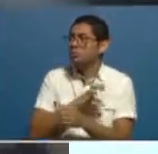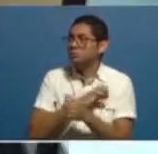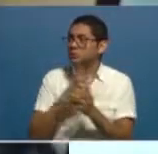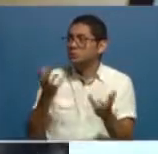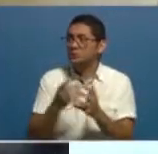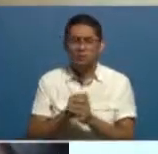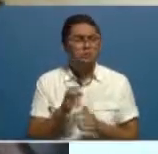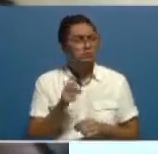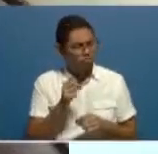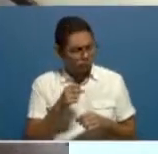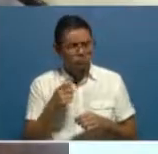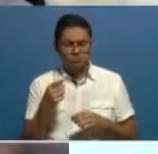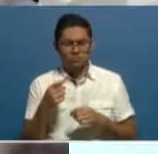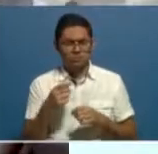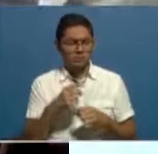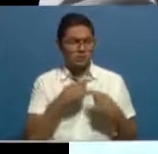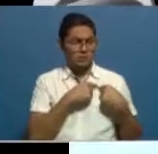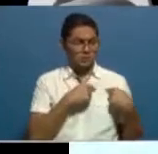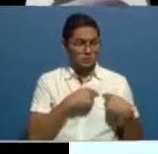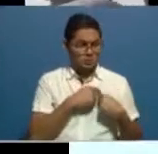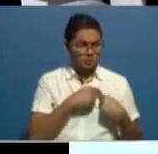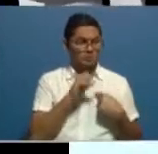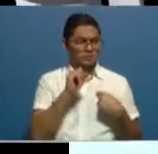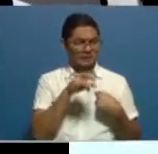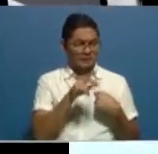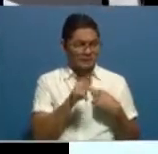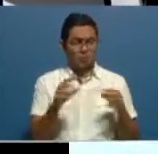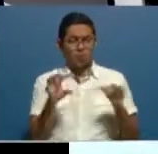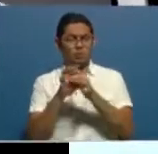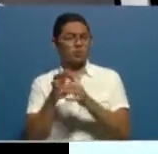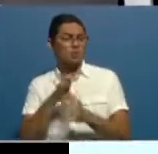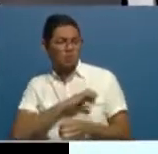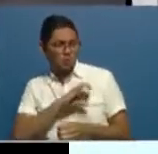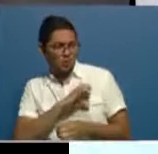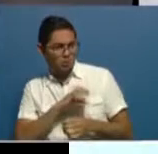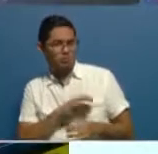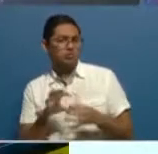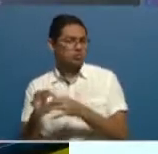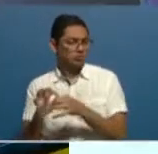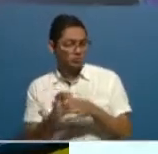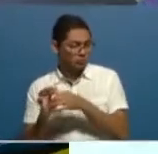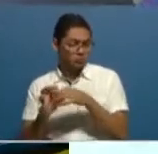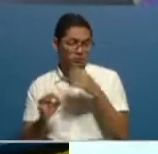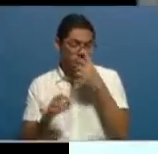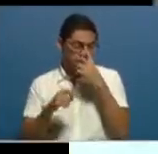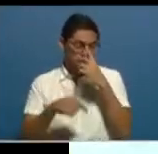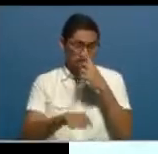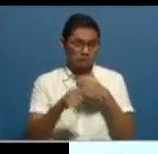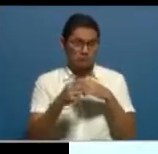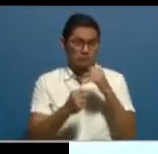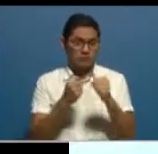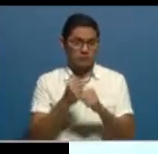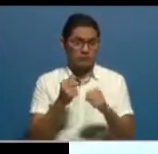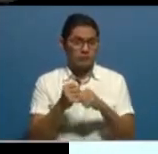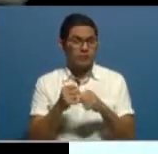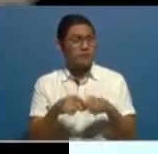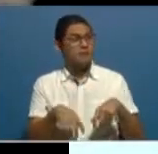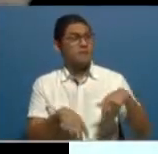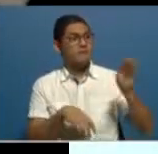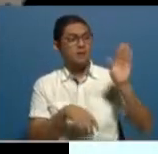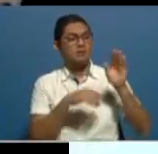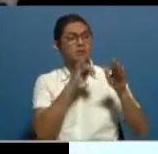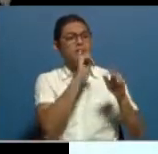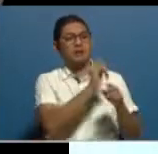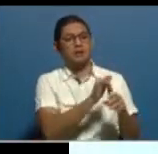así es. Estamos trabajando en conjunto. Aunque el Centro de Operaciones este año no se va a trasladar hacia el área de Aguadulce